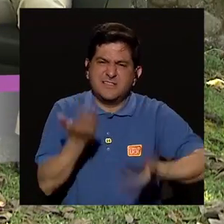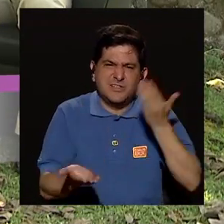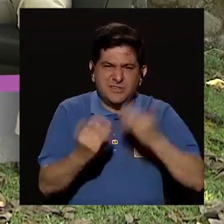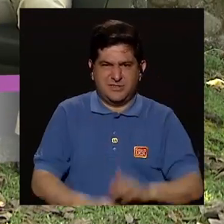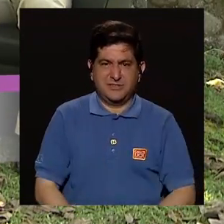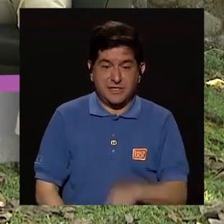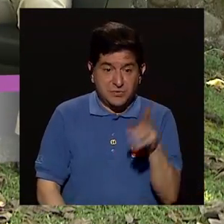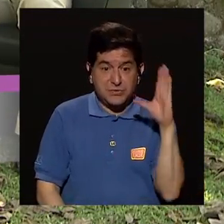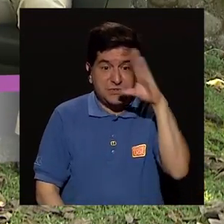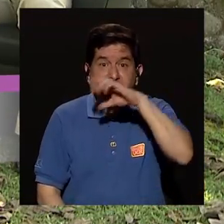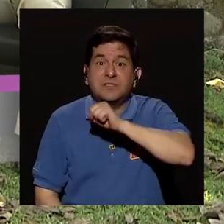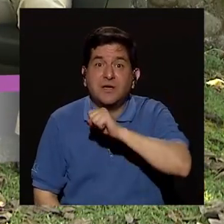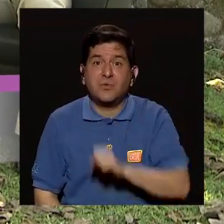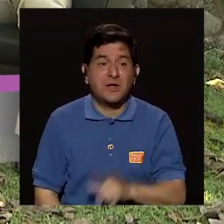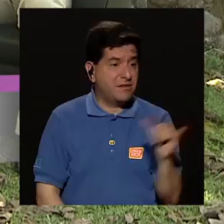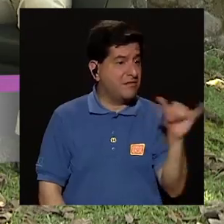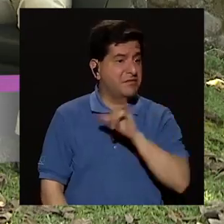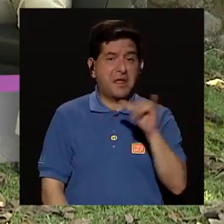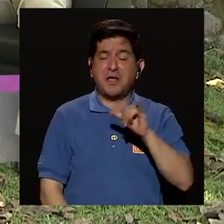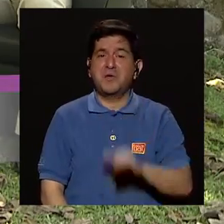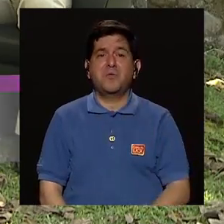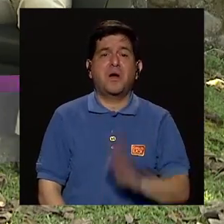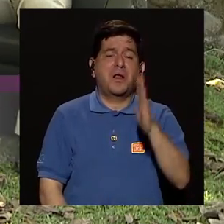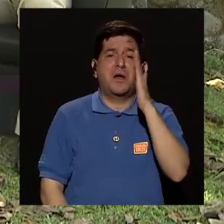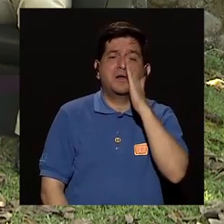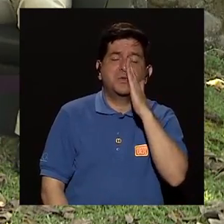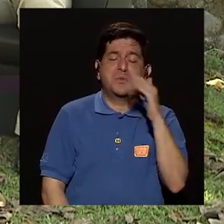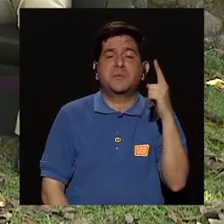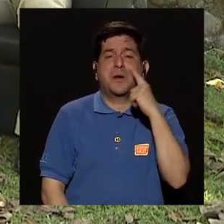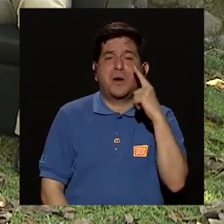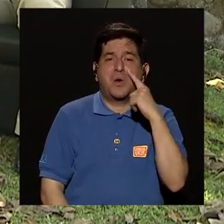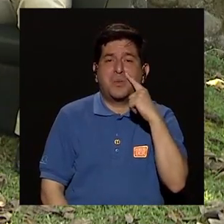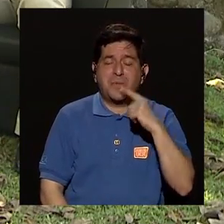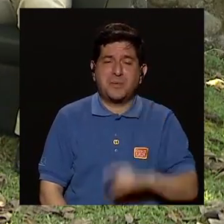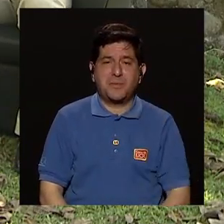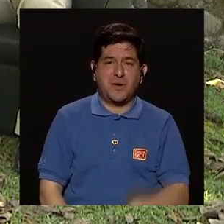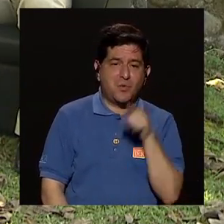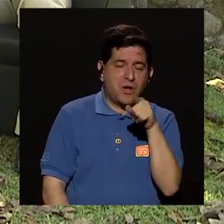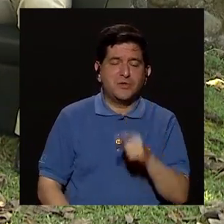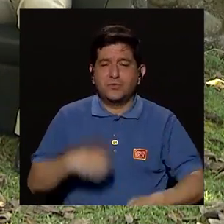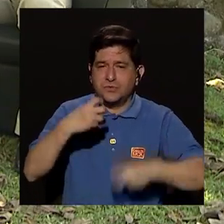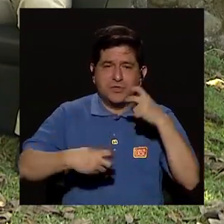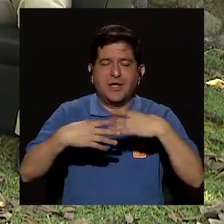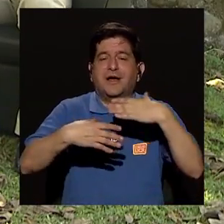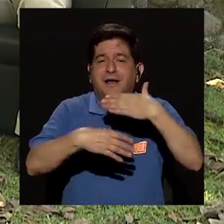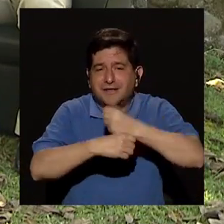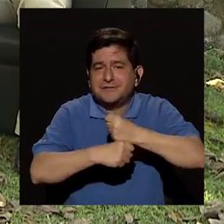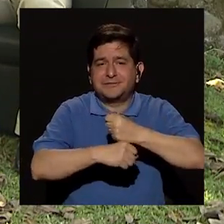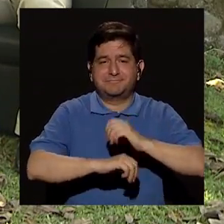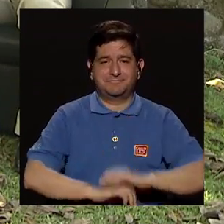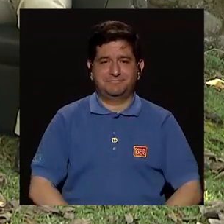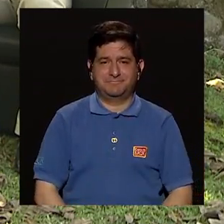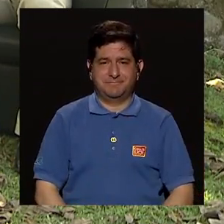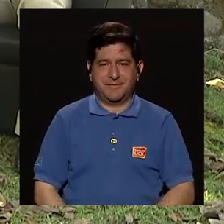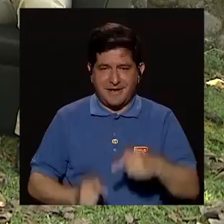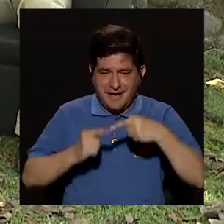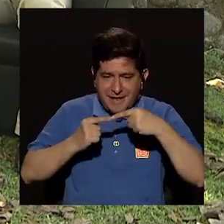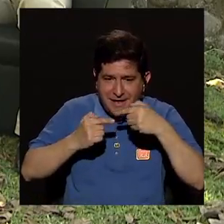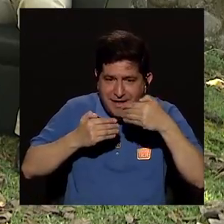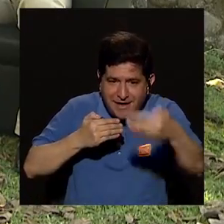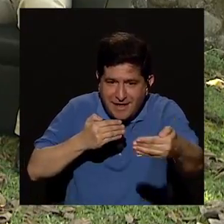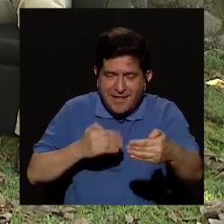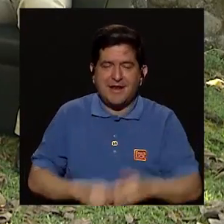comillas? Cuando usted se da cuenta, está haciendo lo mismo que le hizo su mamá o lo le hizo su papá cuando se jalaba una torta. Entonces, desde ahí